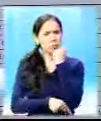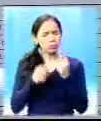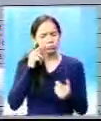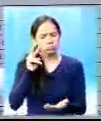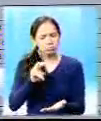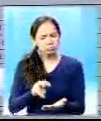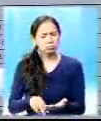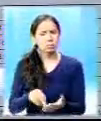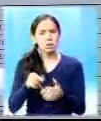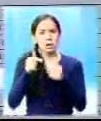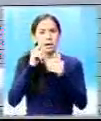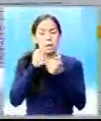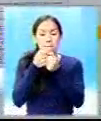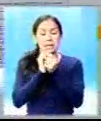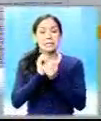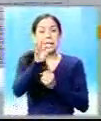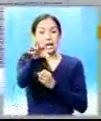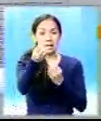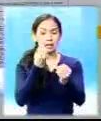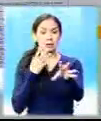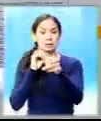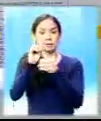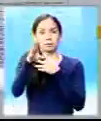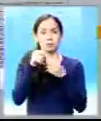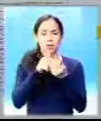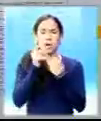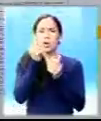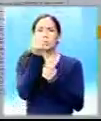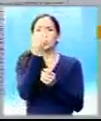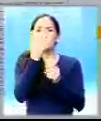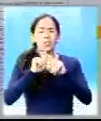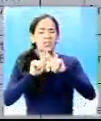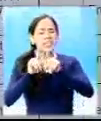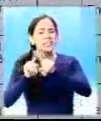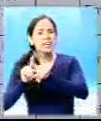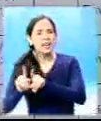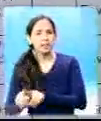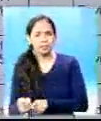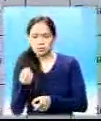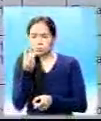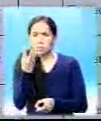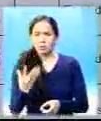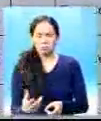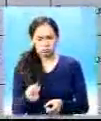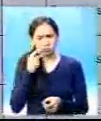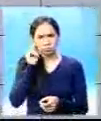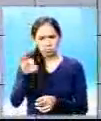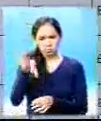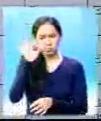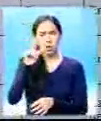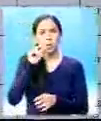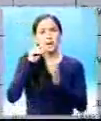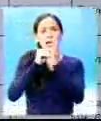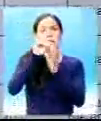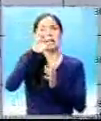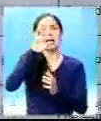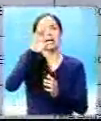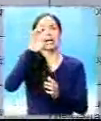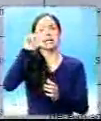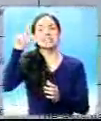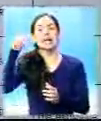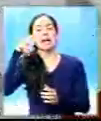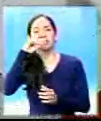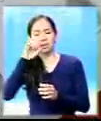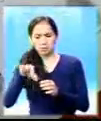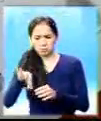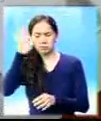el despliegue de mensajes de texto entre diferentes números de celular entre los que figura el del creyente adhesivo del caso